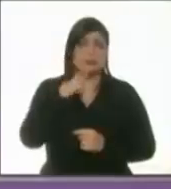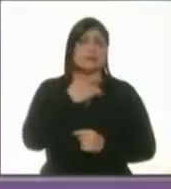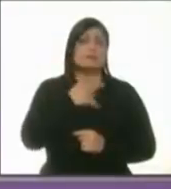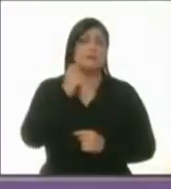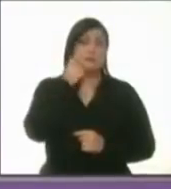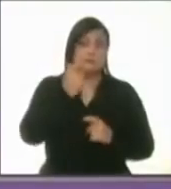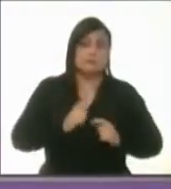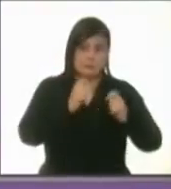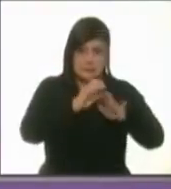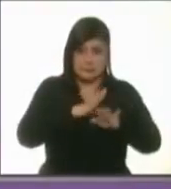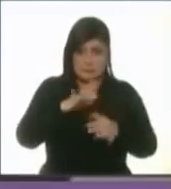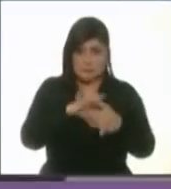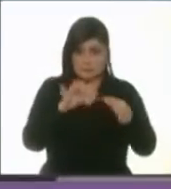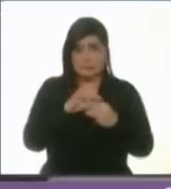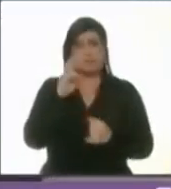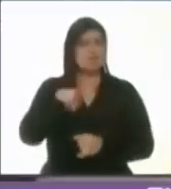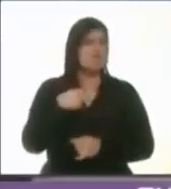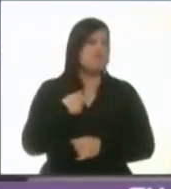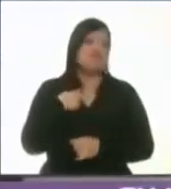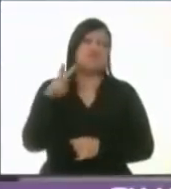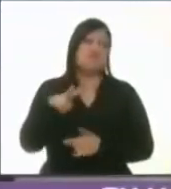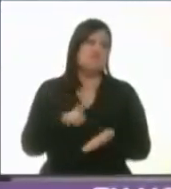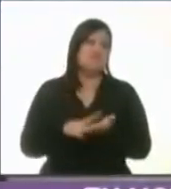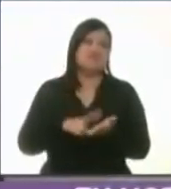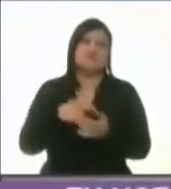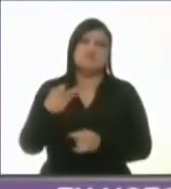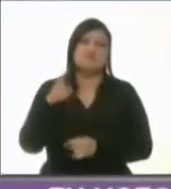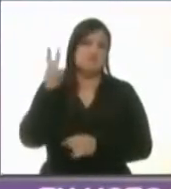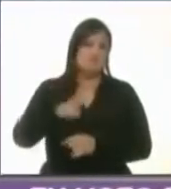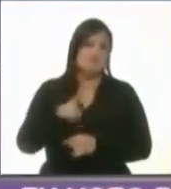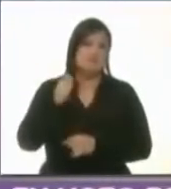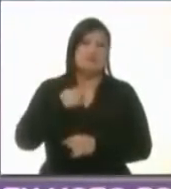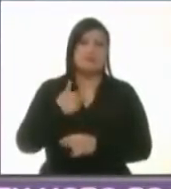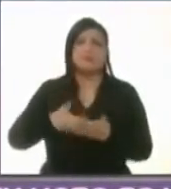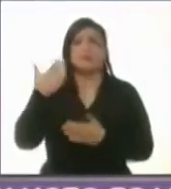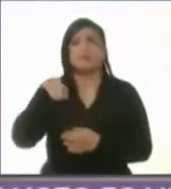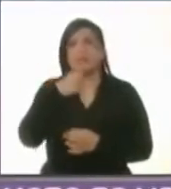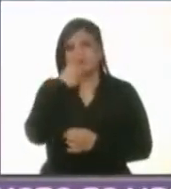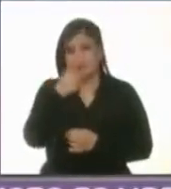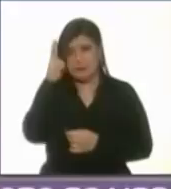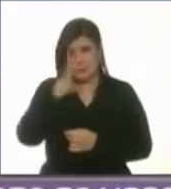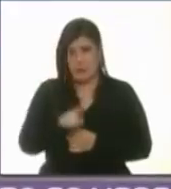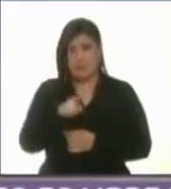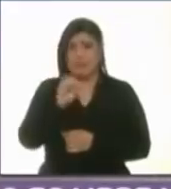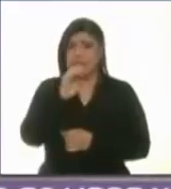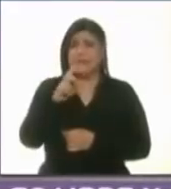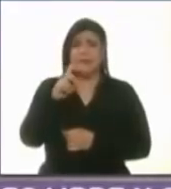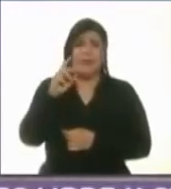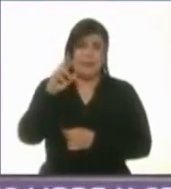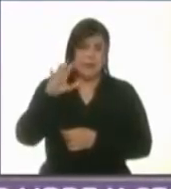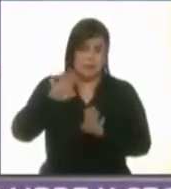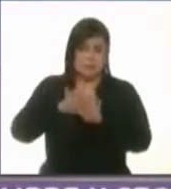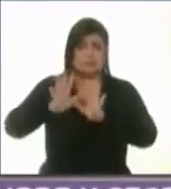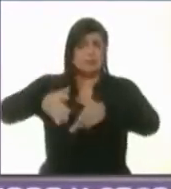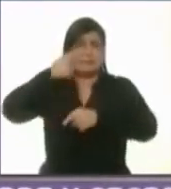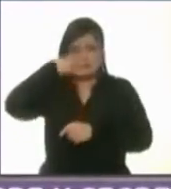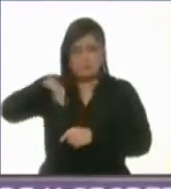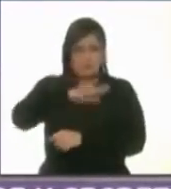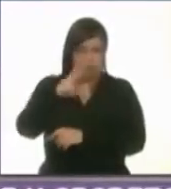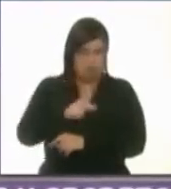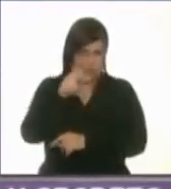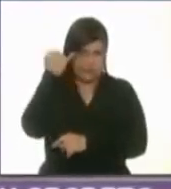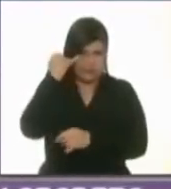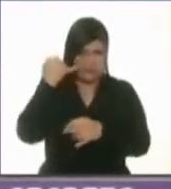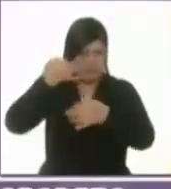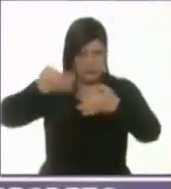palabra? No, digo, creo que no vale la pena. El planteamiento que hemos hecho es que Cederec permanece para los pueblos originarios, pero el gran